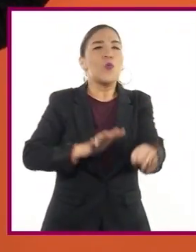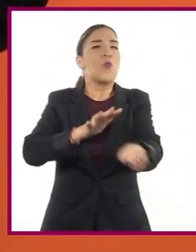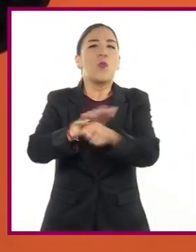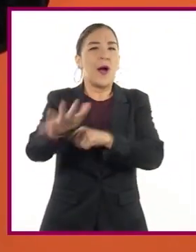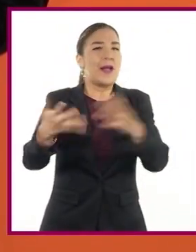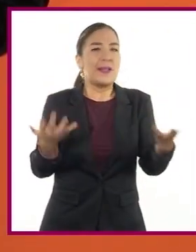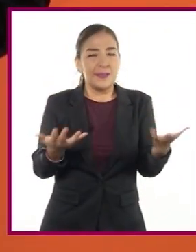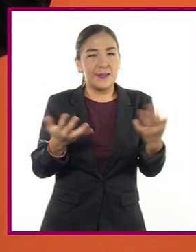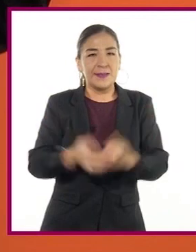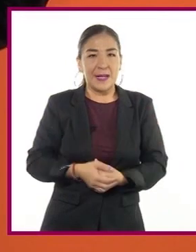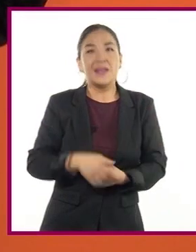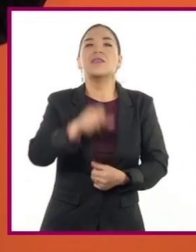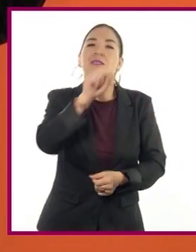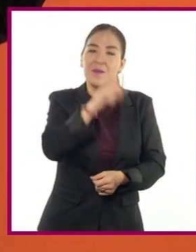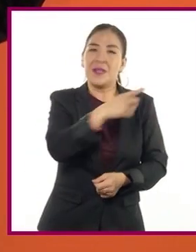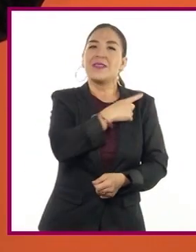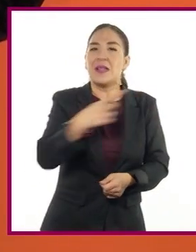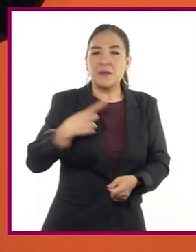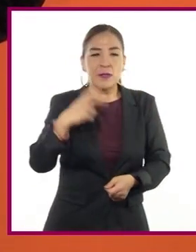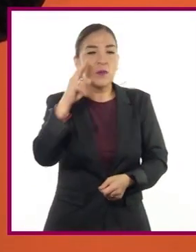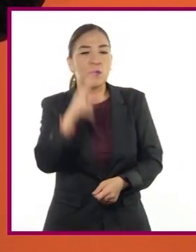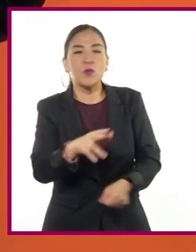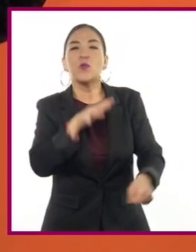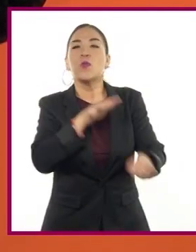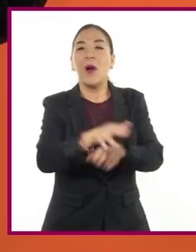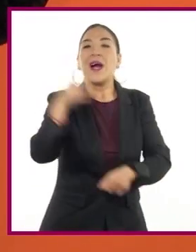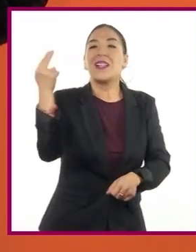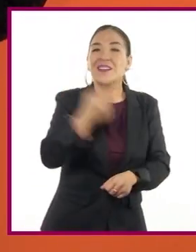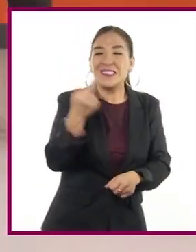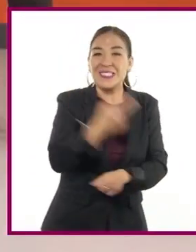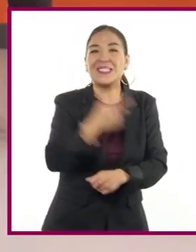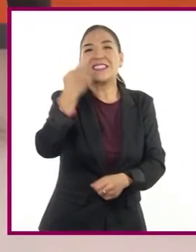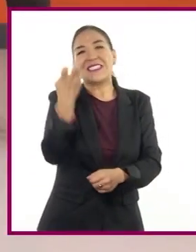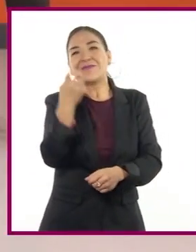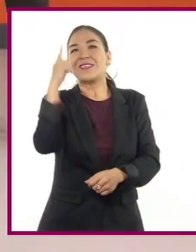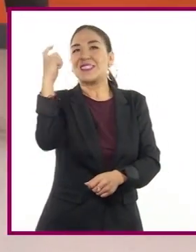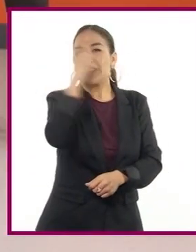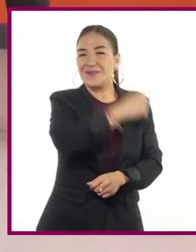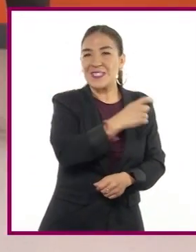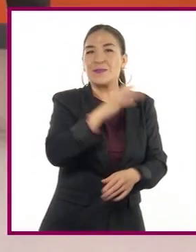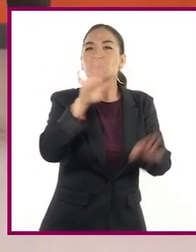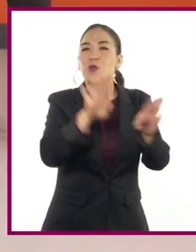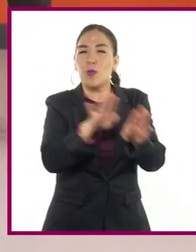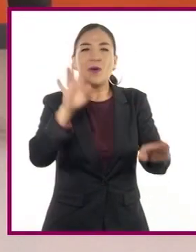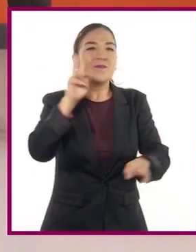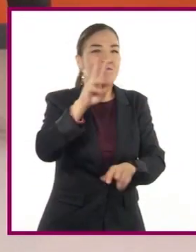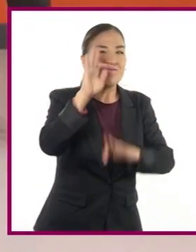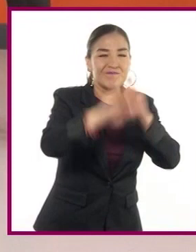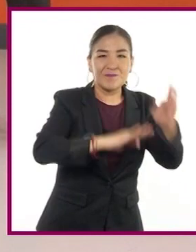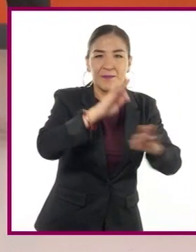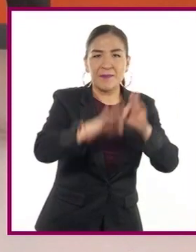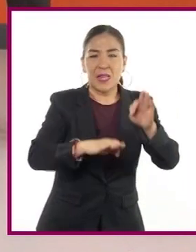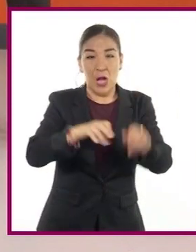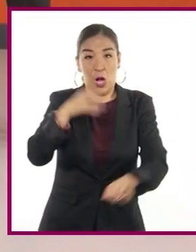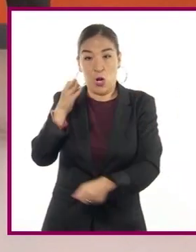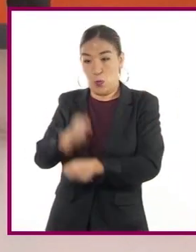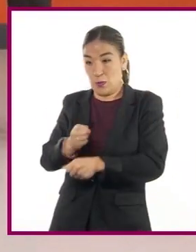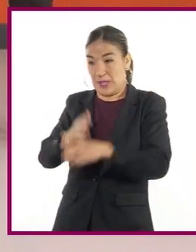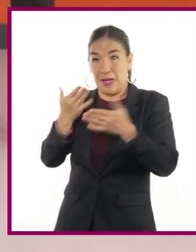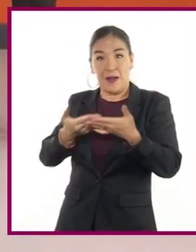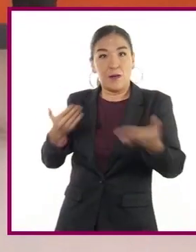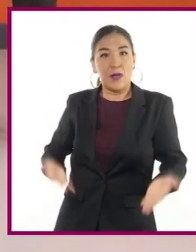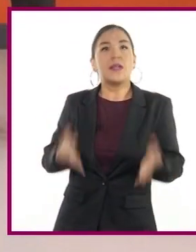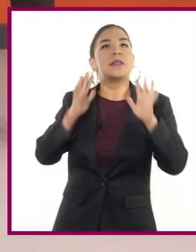debemos conocer las causas que impiden satisfacer la necesidad. En este momento, podemos plantear